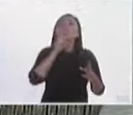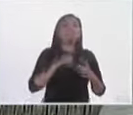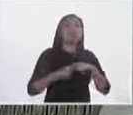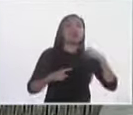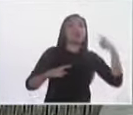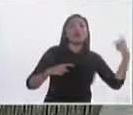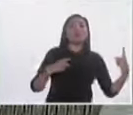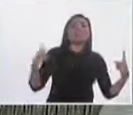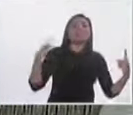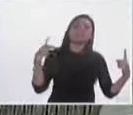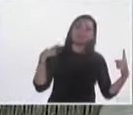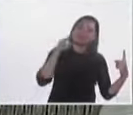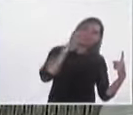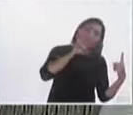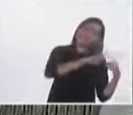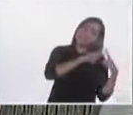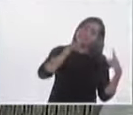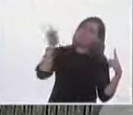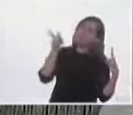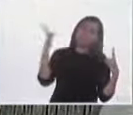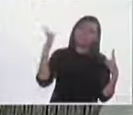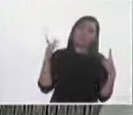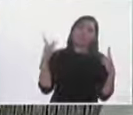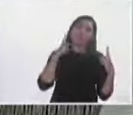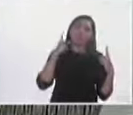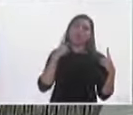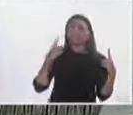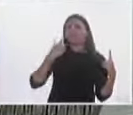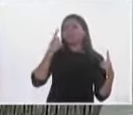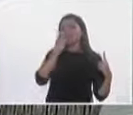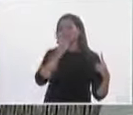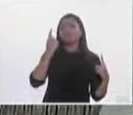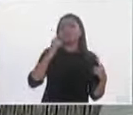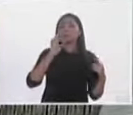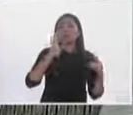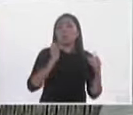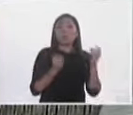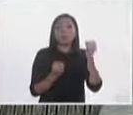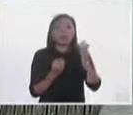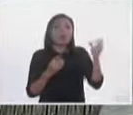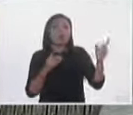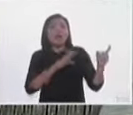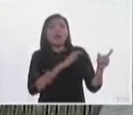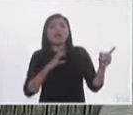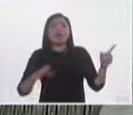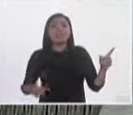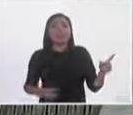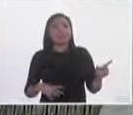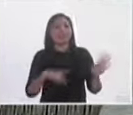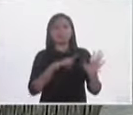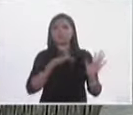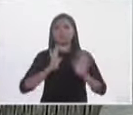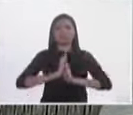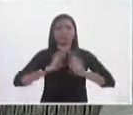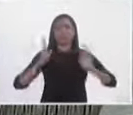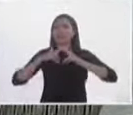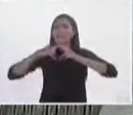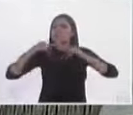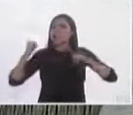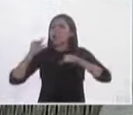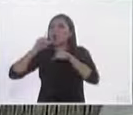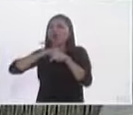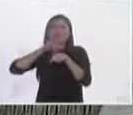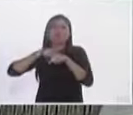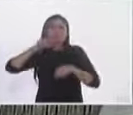negativa sobre la clase política. Entonces entra un candidato independiente y es tomado desde la